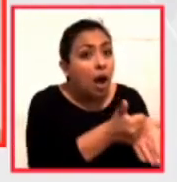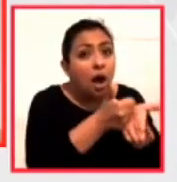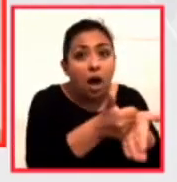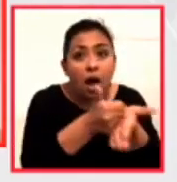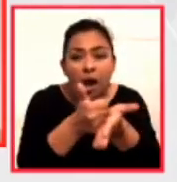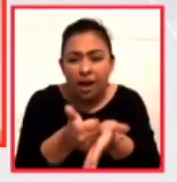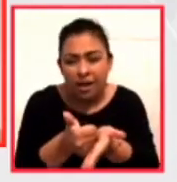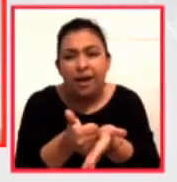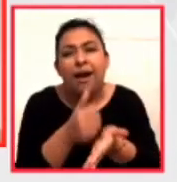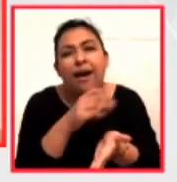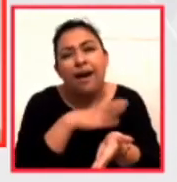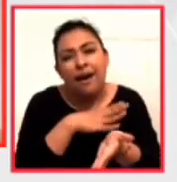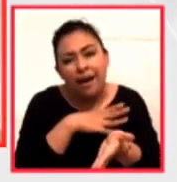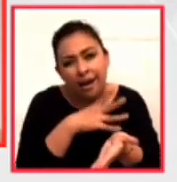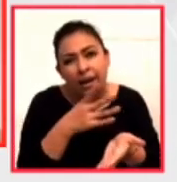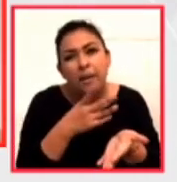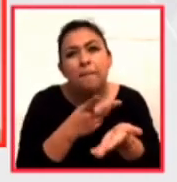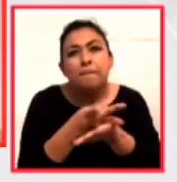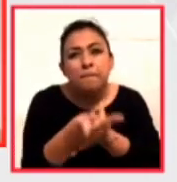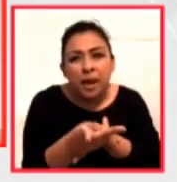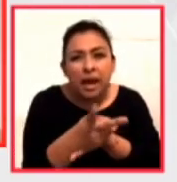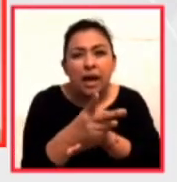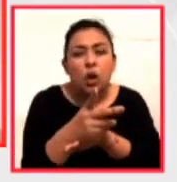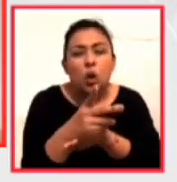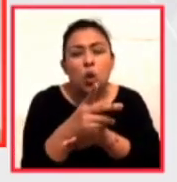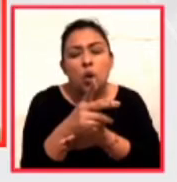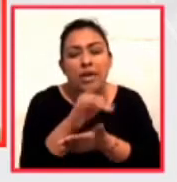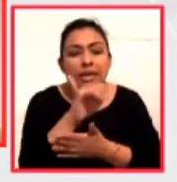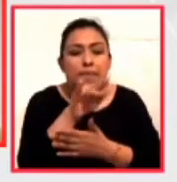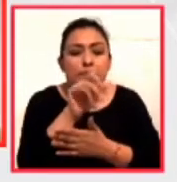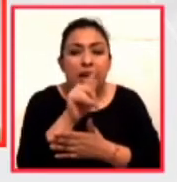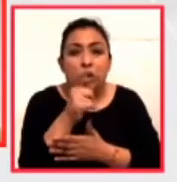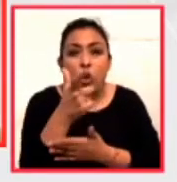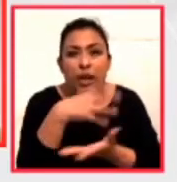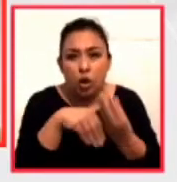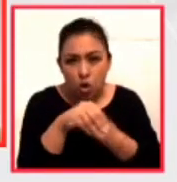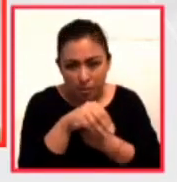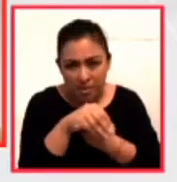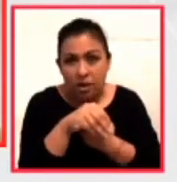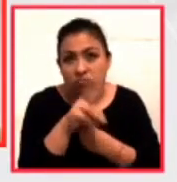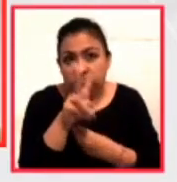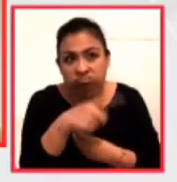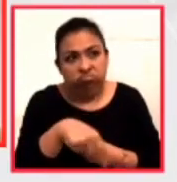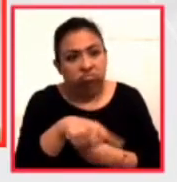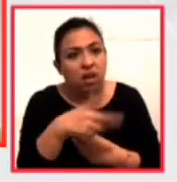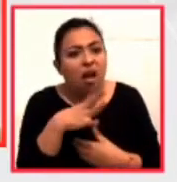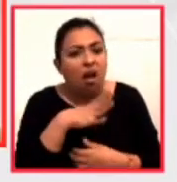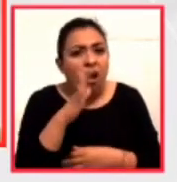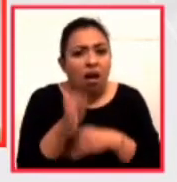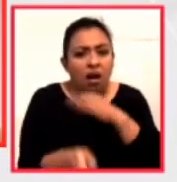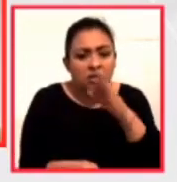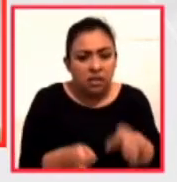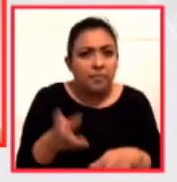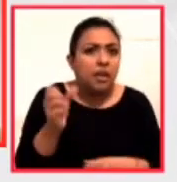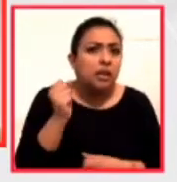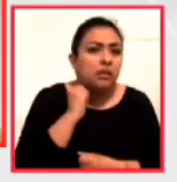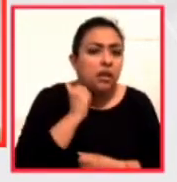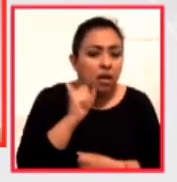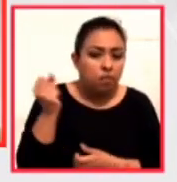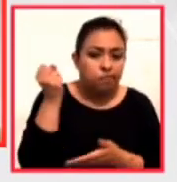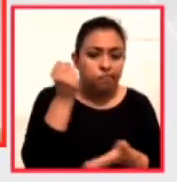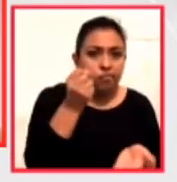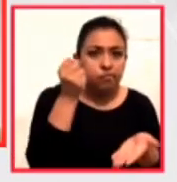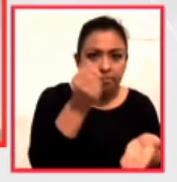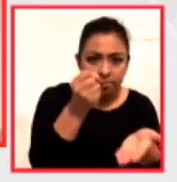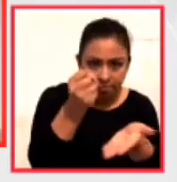famoso pago de impacto económico que nace de esta aceptación del Senado de este fondo. Y